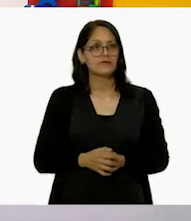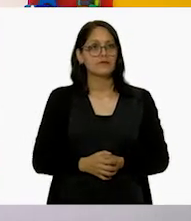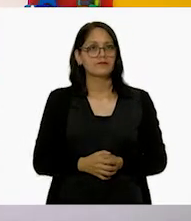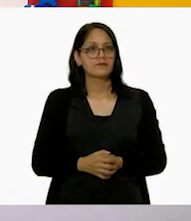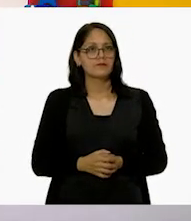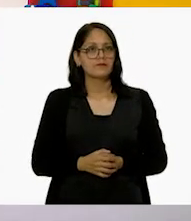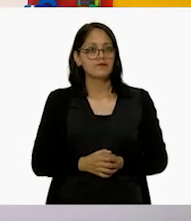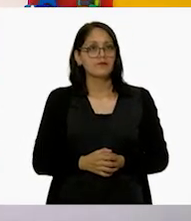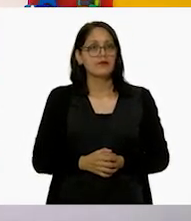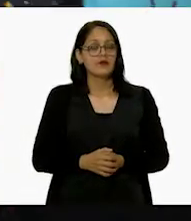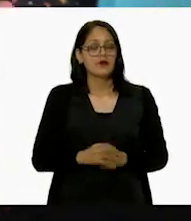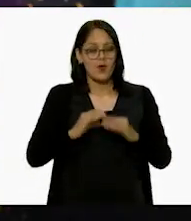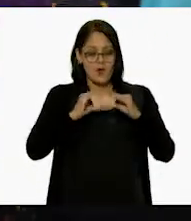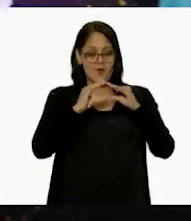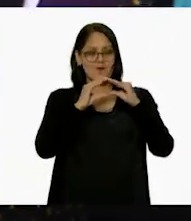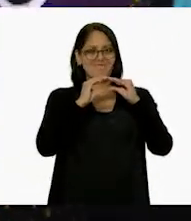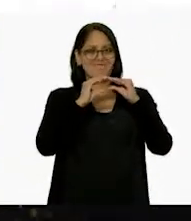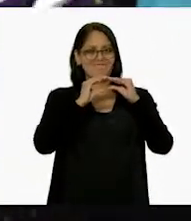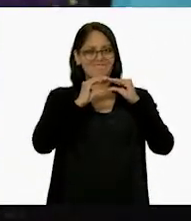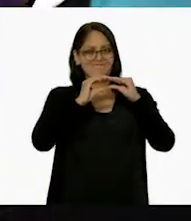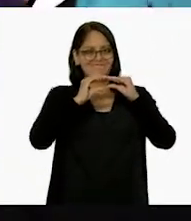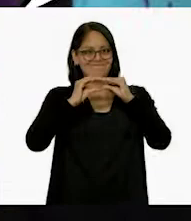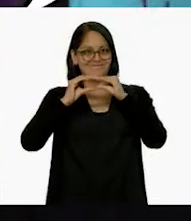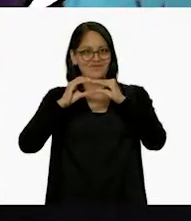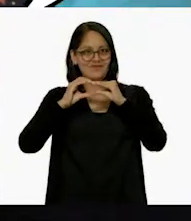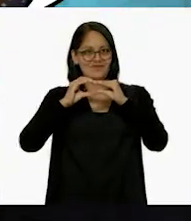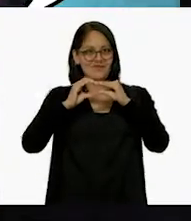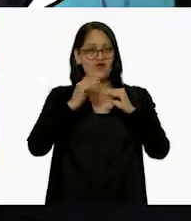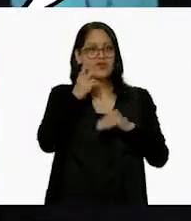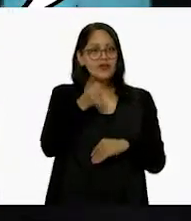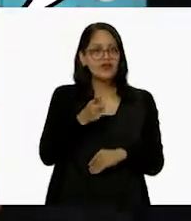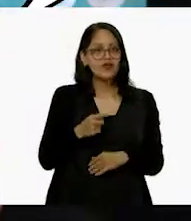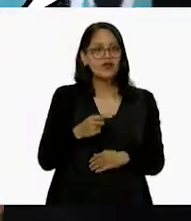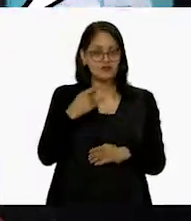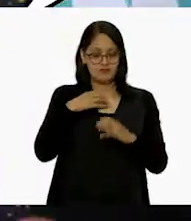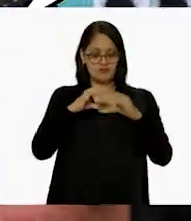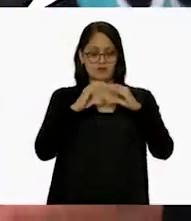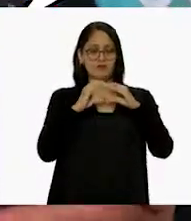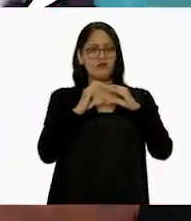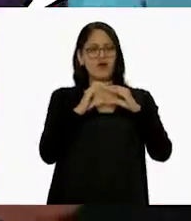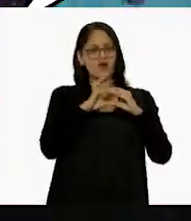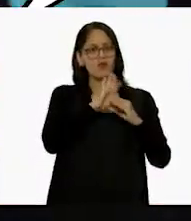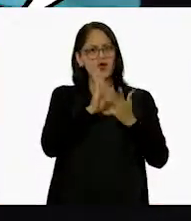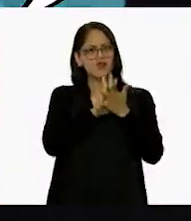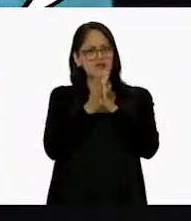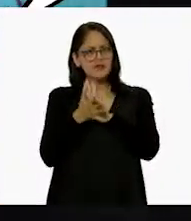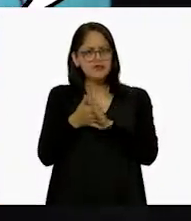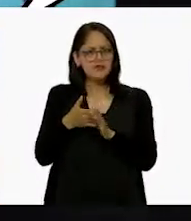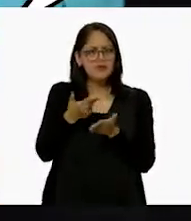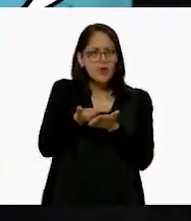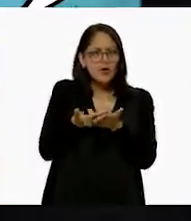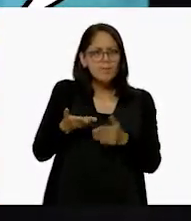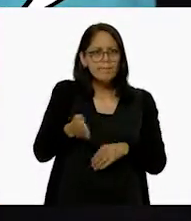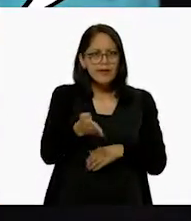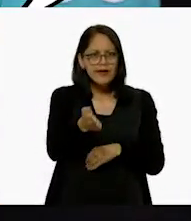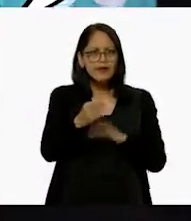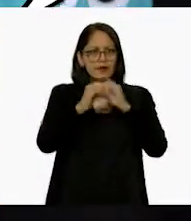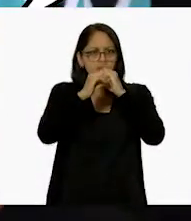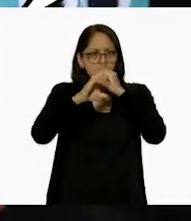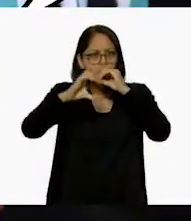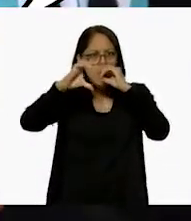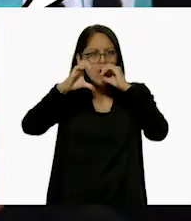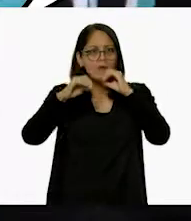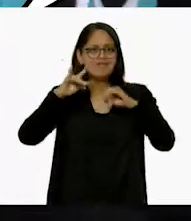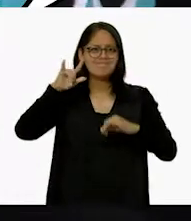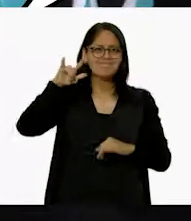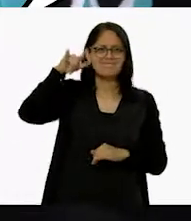El óvalo dijo que con él se podían dibujar peces, globos de colores y aviones